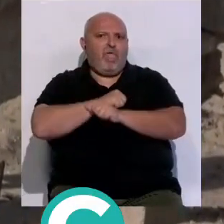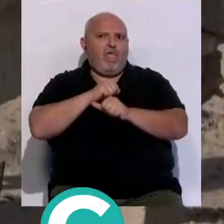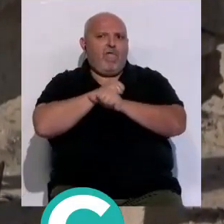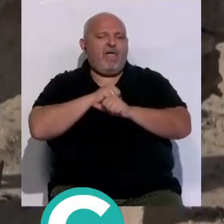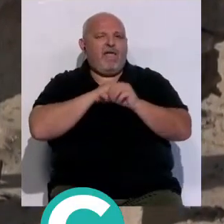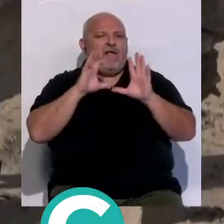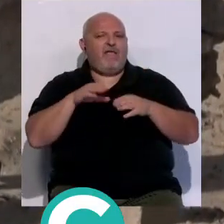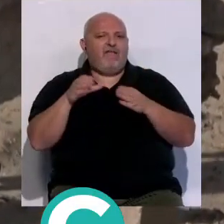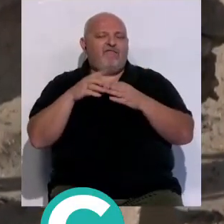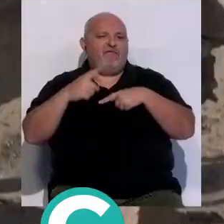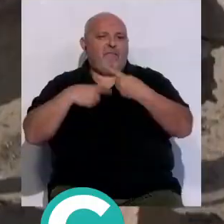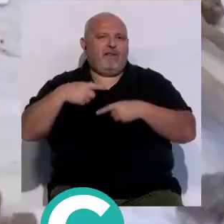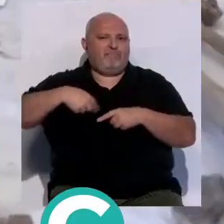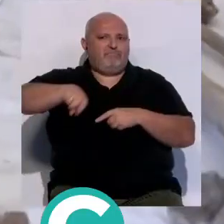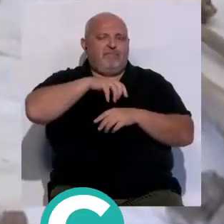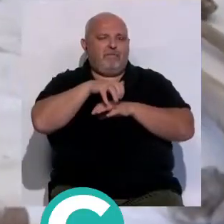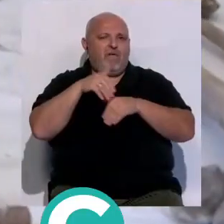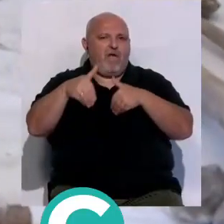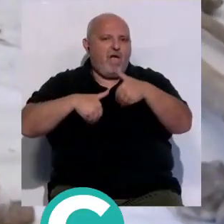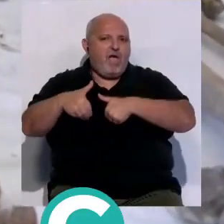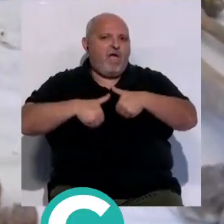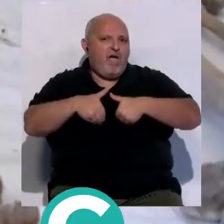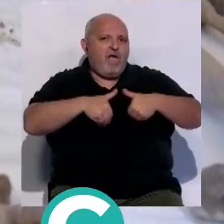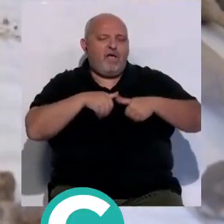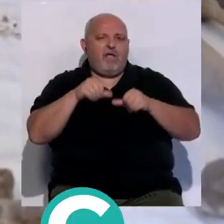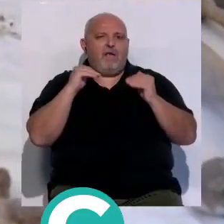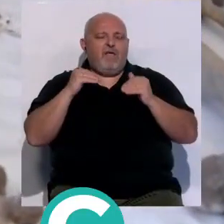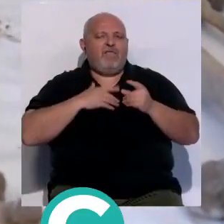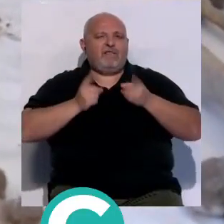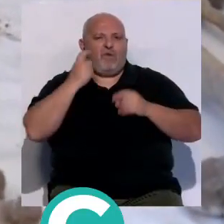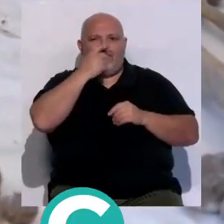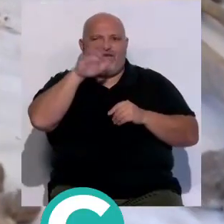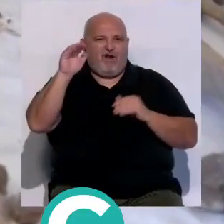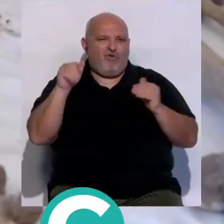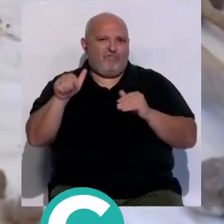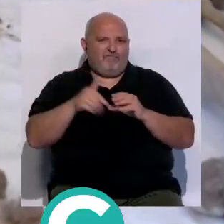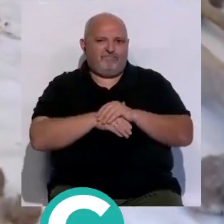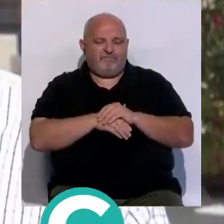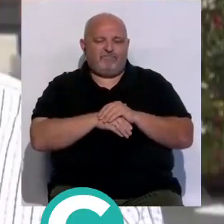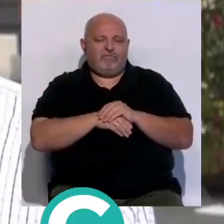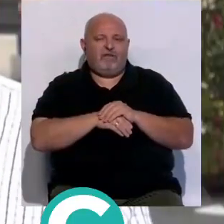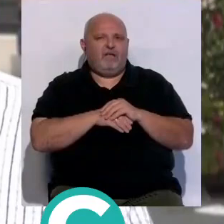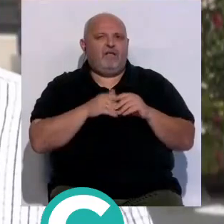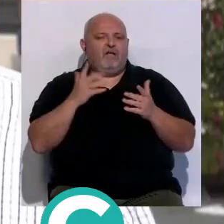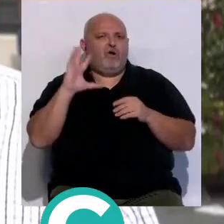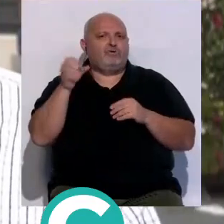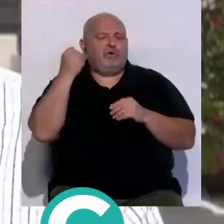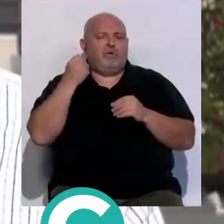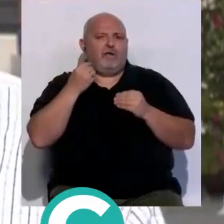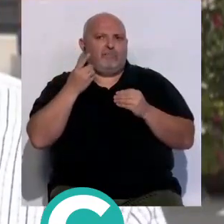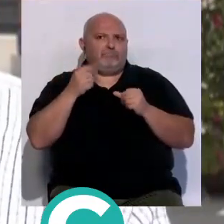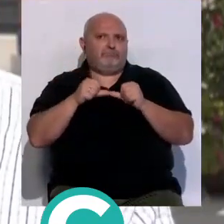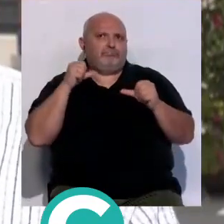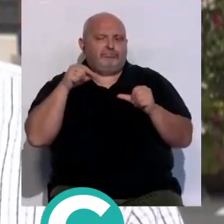que había en Cádiz con las familias de las personas asesinadas durante la dictadura se ha conseguido cumplir con una